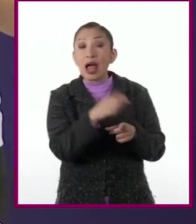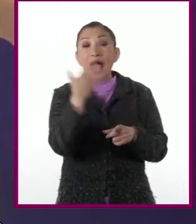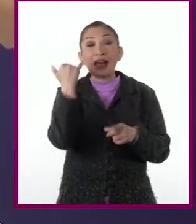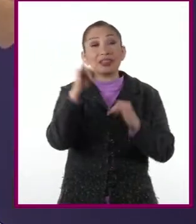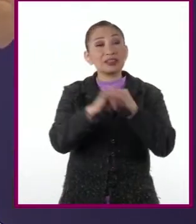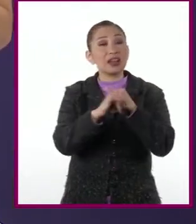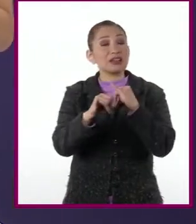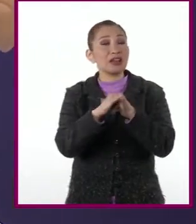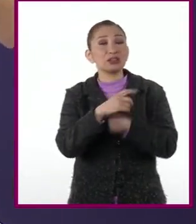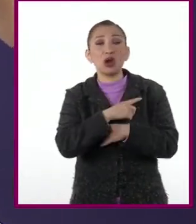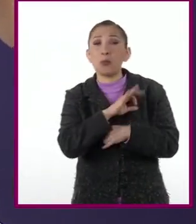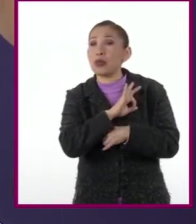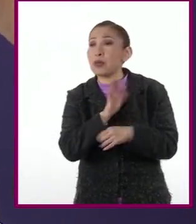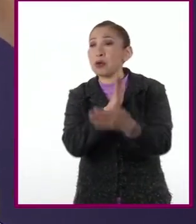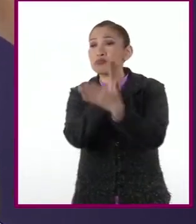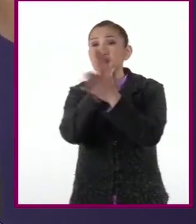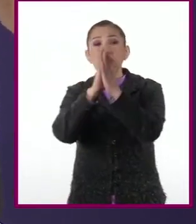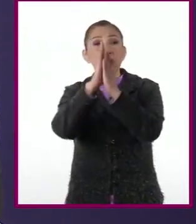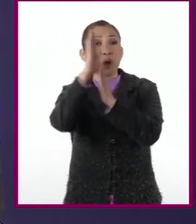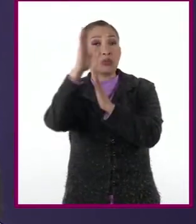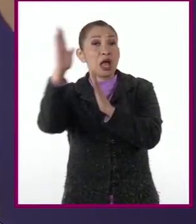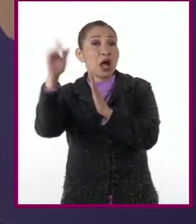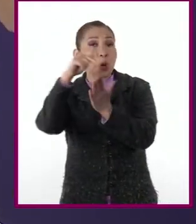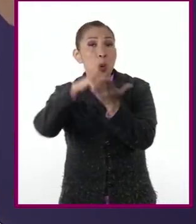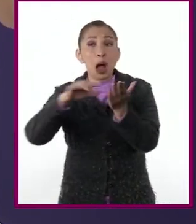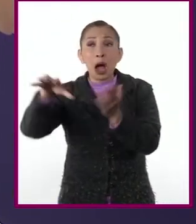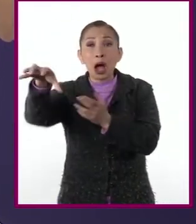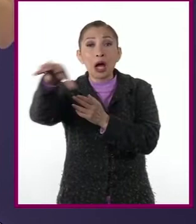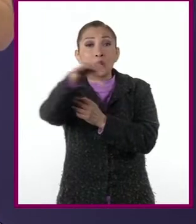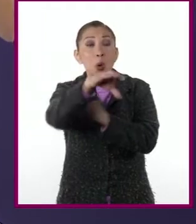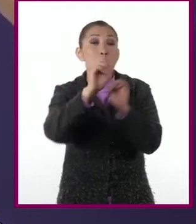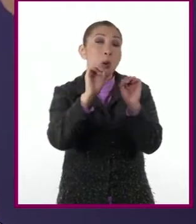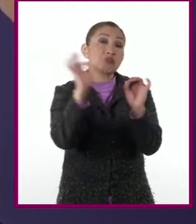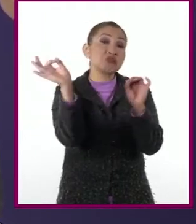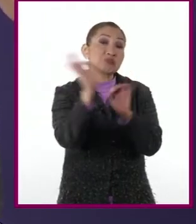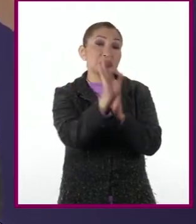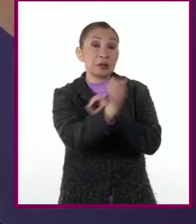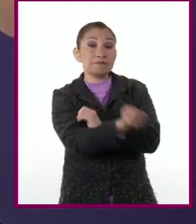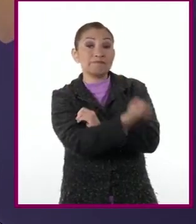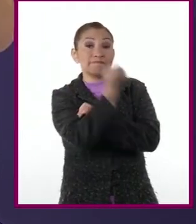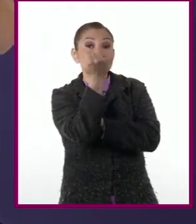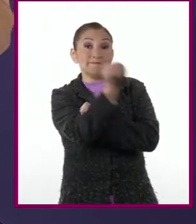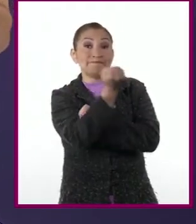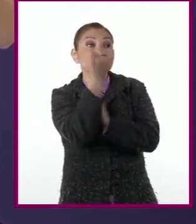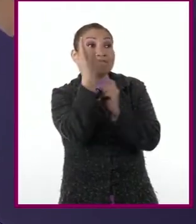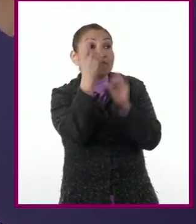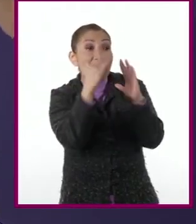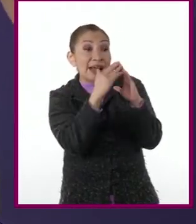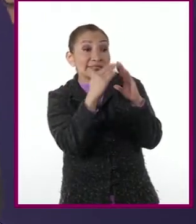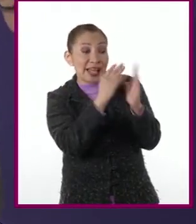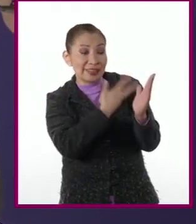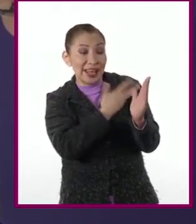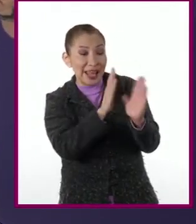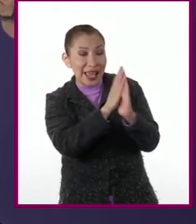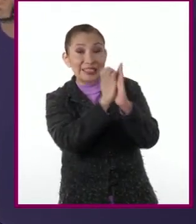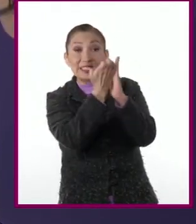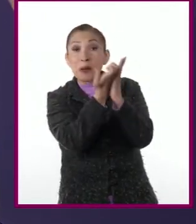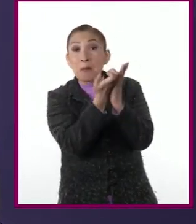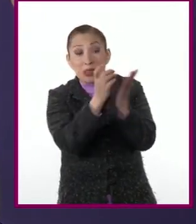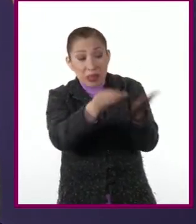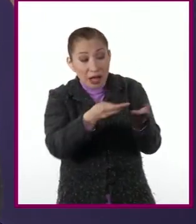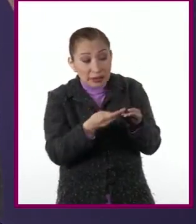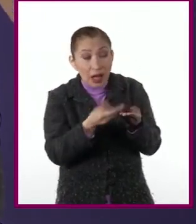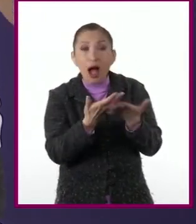solo teníamos acceso a bibliotecas públicas o a veces teníamos la suerte de que en alguna casa tuvieran enciclopedias.